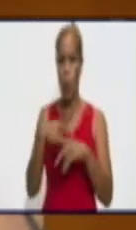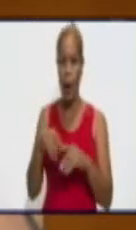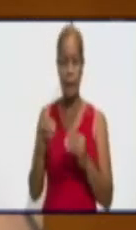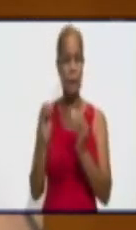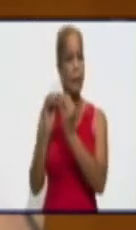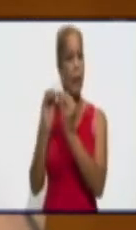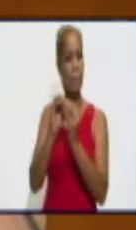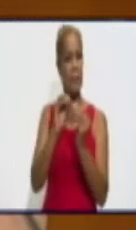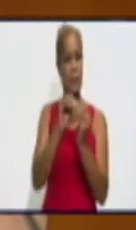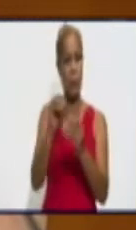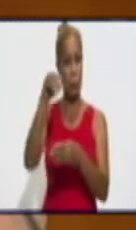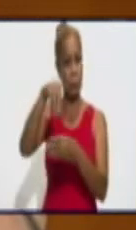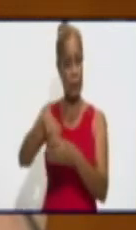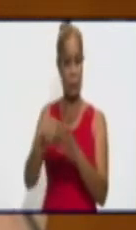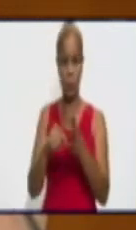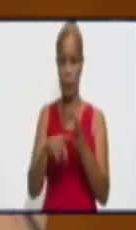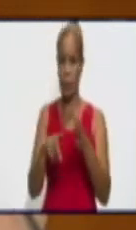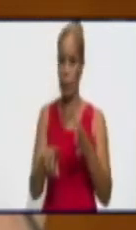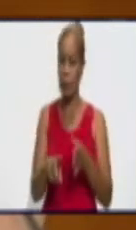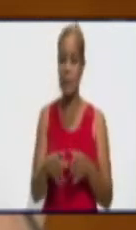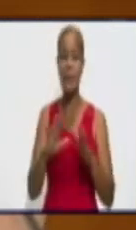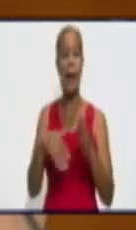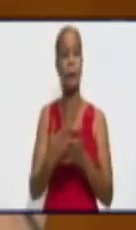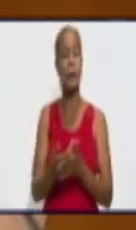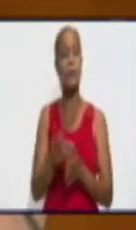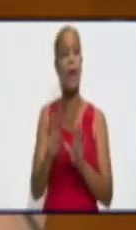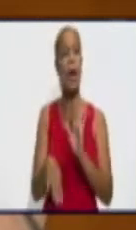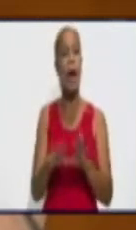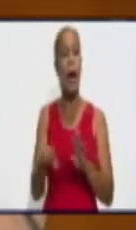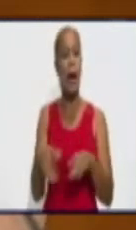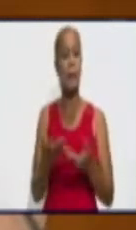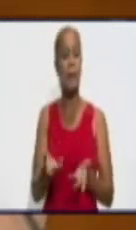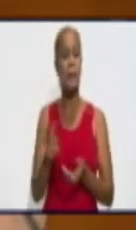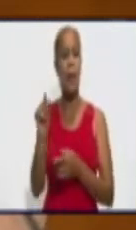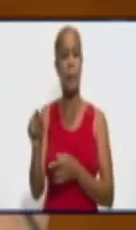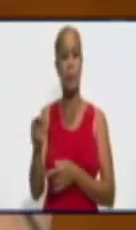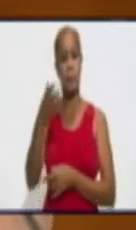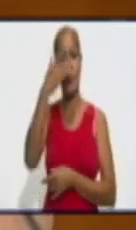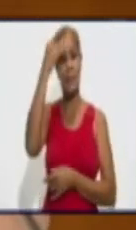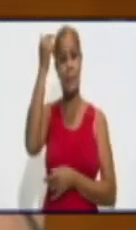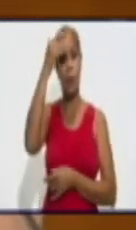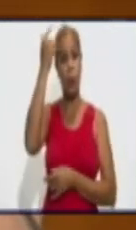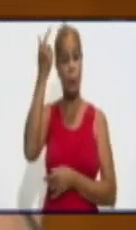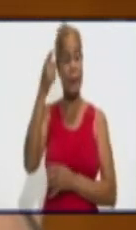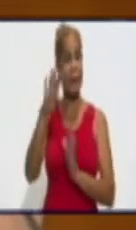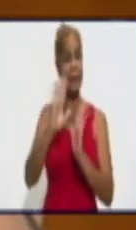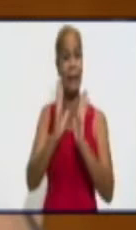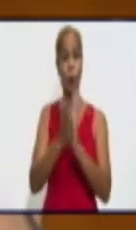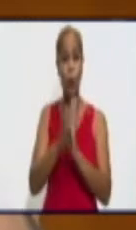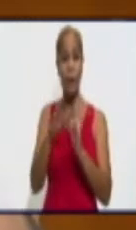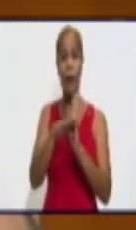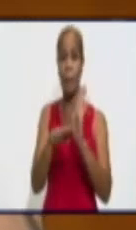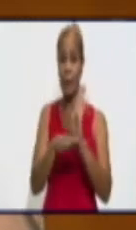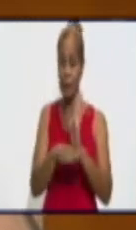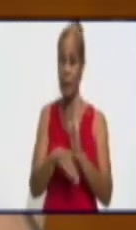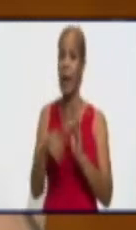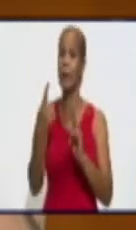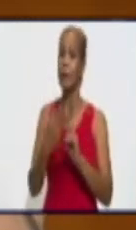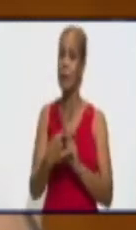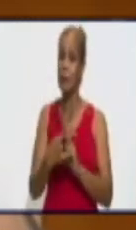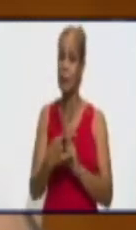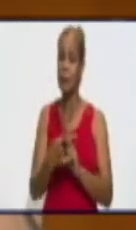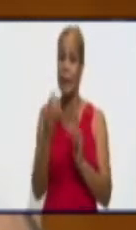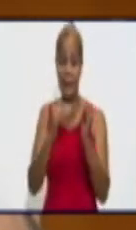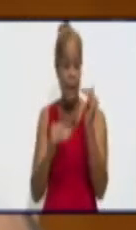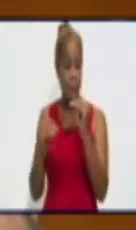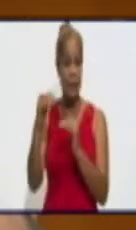está... Sinceramente la percepción del riesgo es algo que nos preocupa mucho y nos ocupa a las autoridades de salud. Nosotros